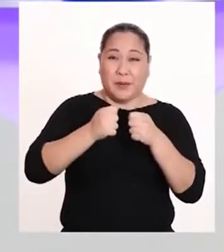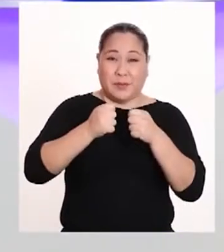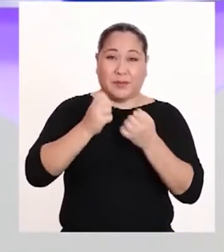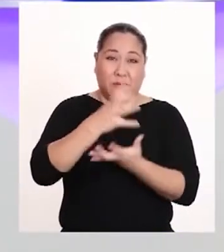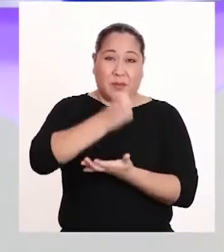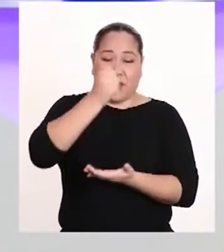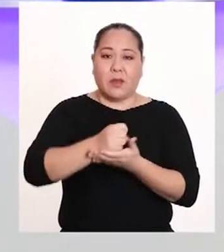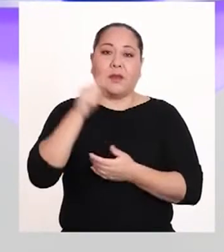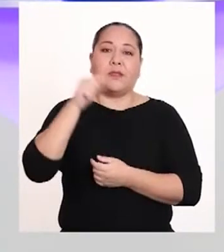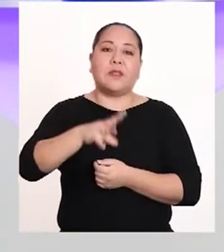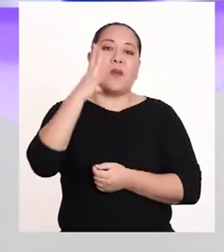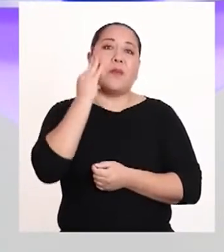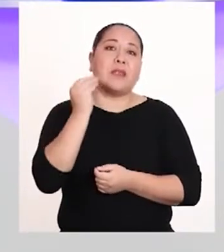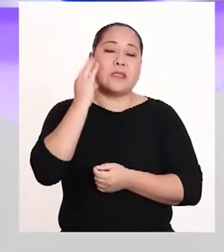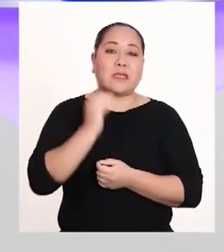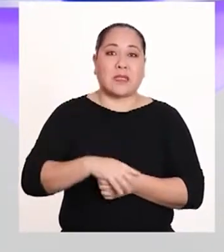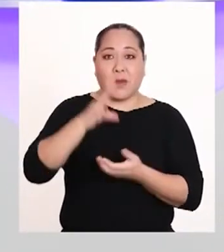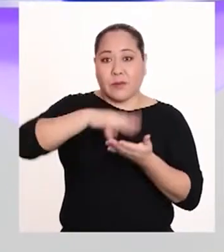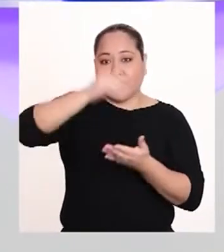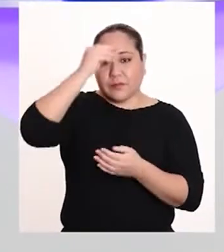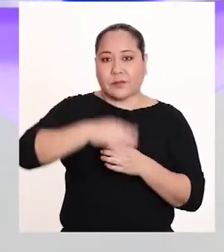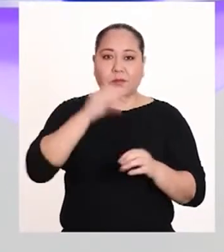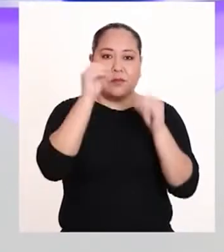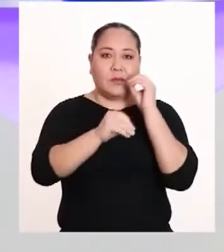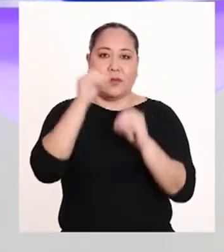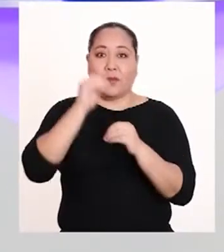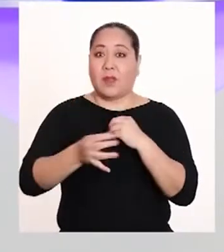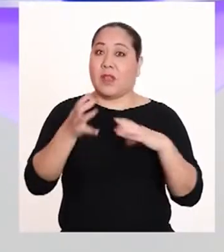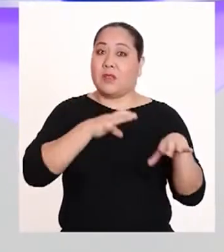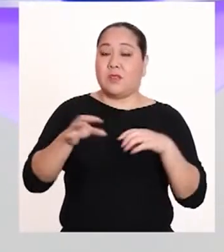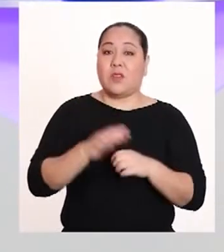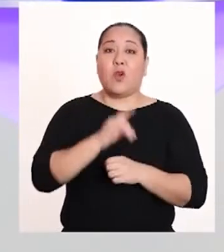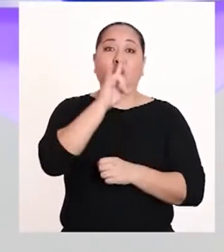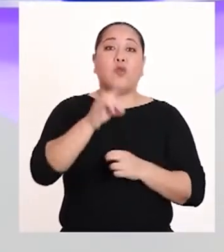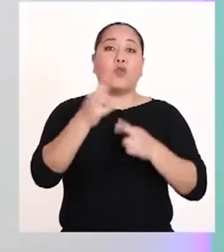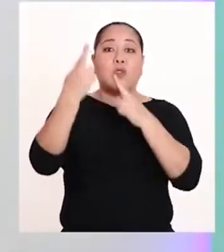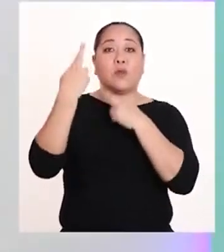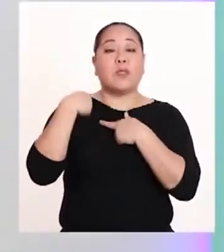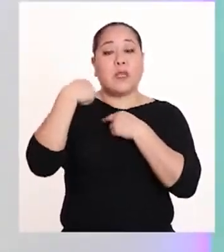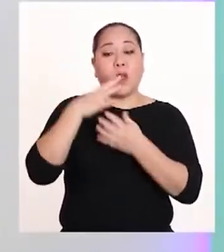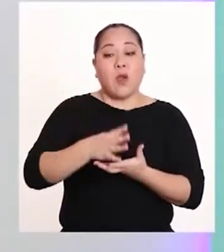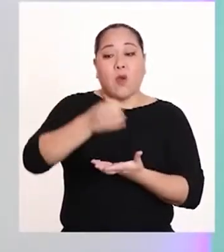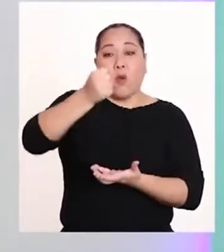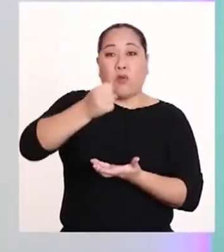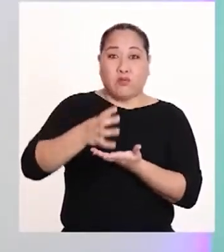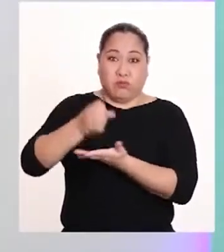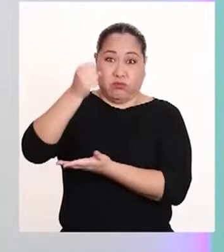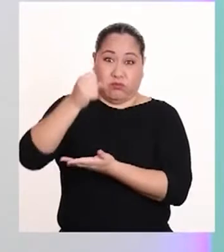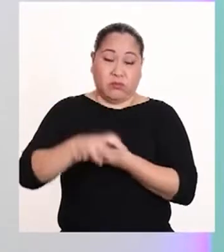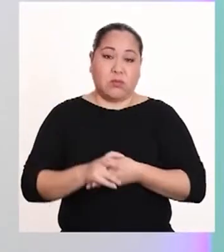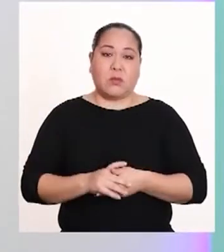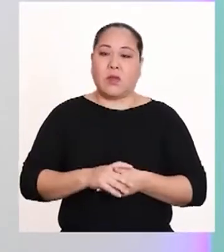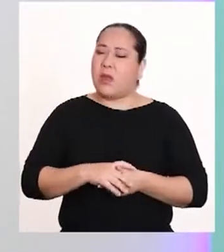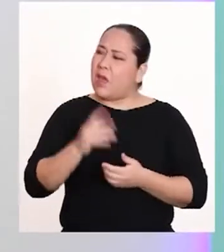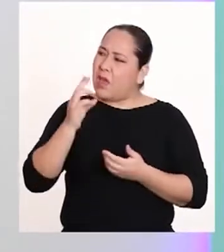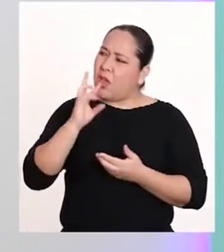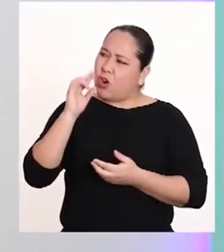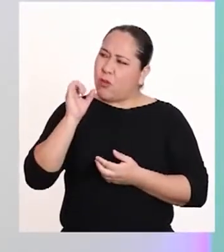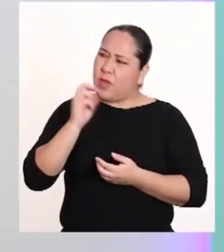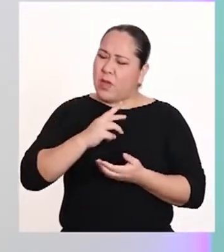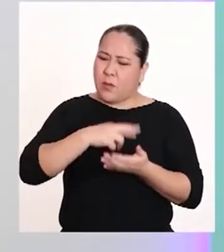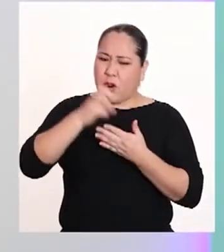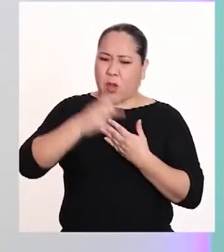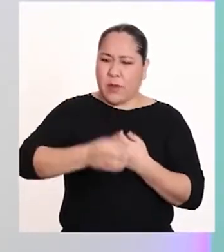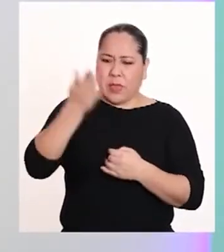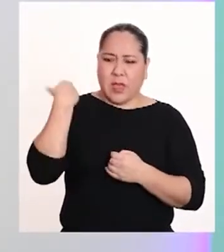dentro de la experiencia de aprendizaje, proponemos acciones para el uso responsable del plástico. Romina, en el programa anterior te vi muy